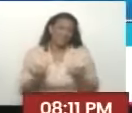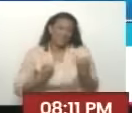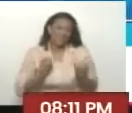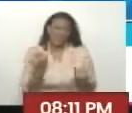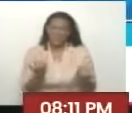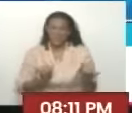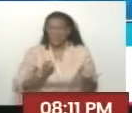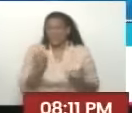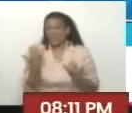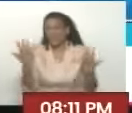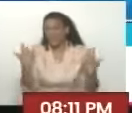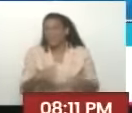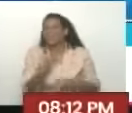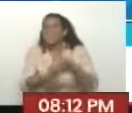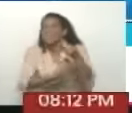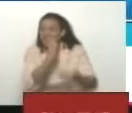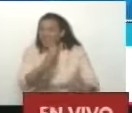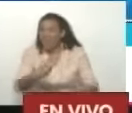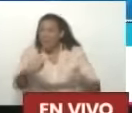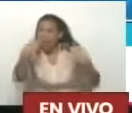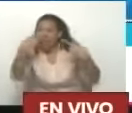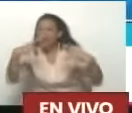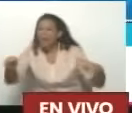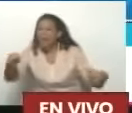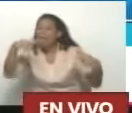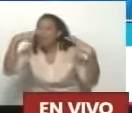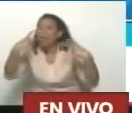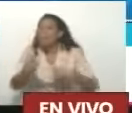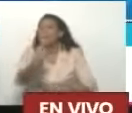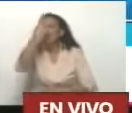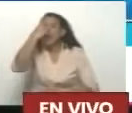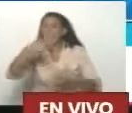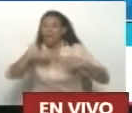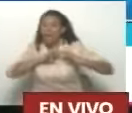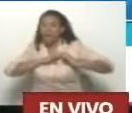¿Ah? ¿Cómo me mirabas Cuando me encontraste La primera vez?